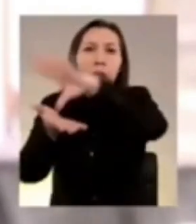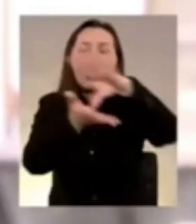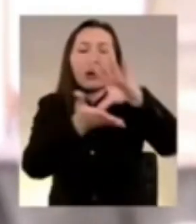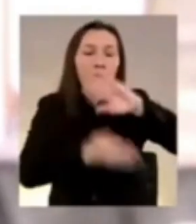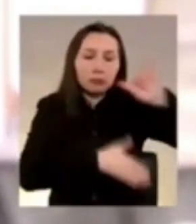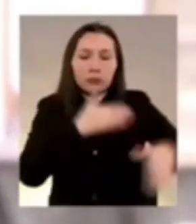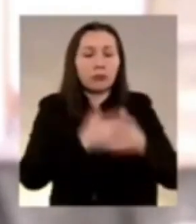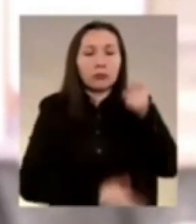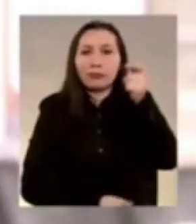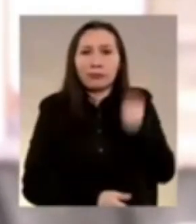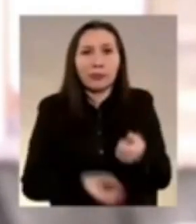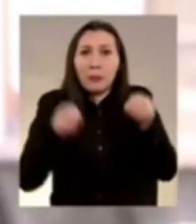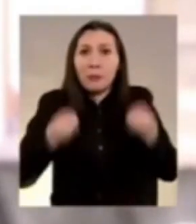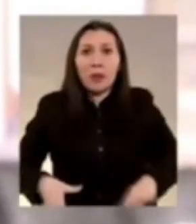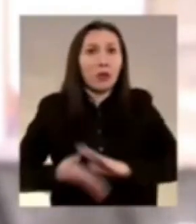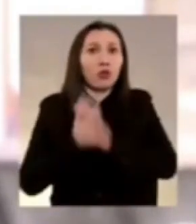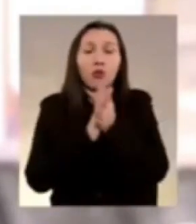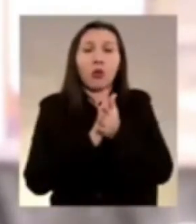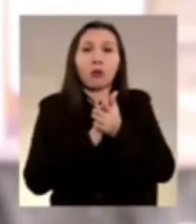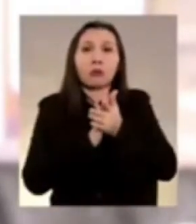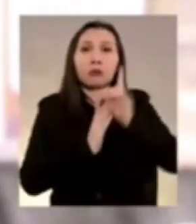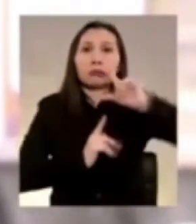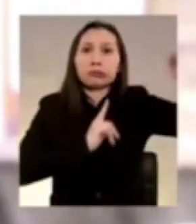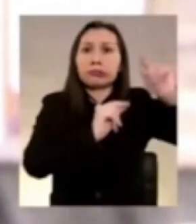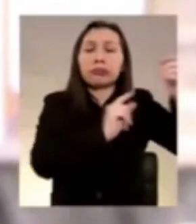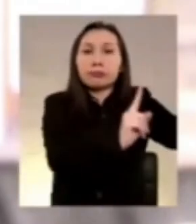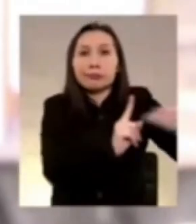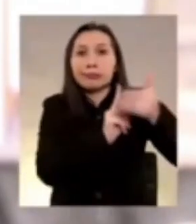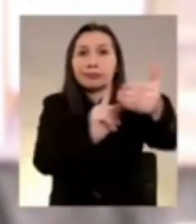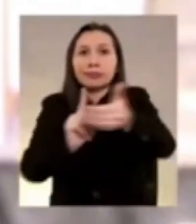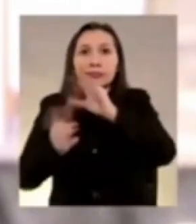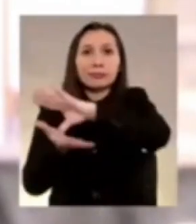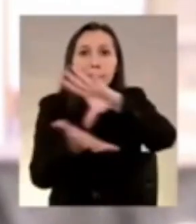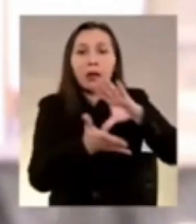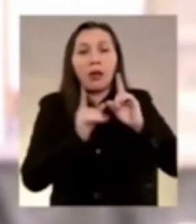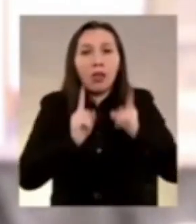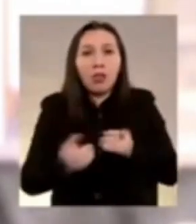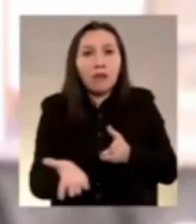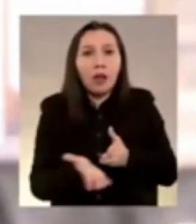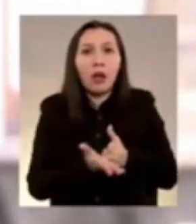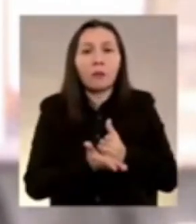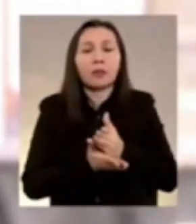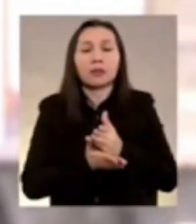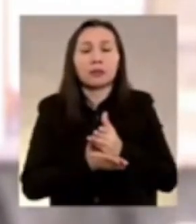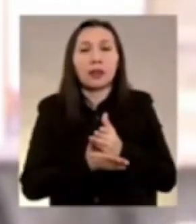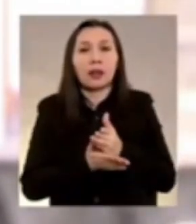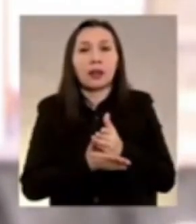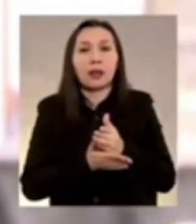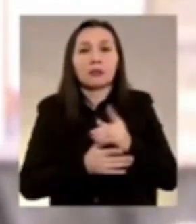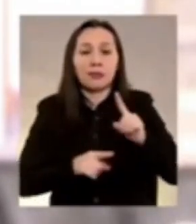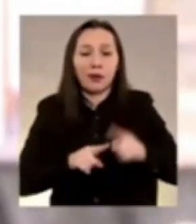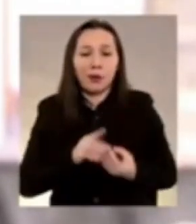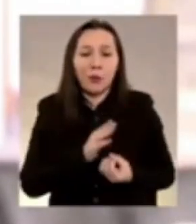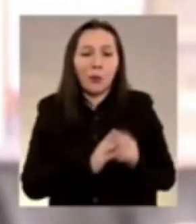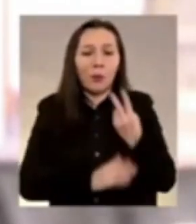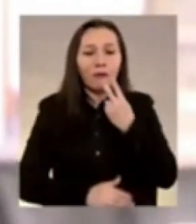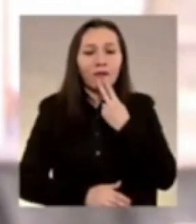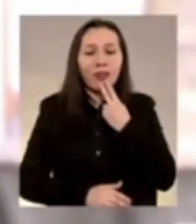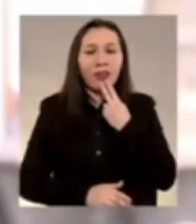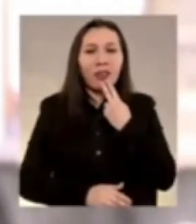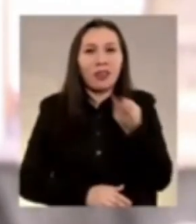un día para otro lo perdieron todo y debieron comenzar una nueva vida